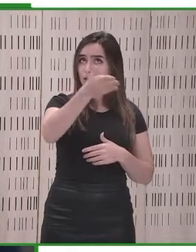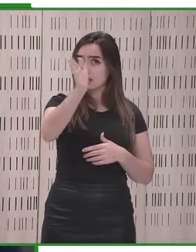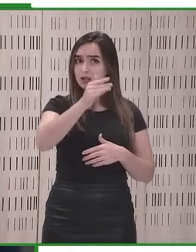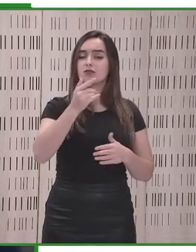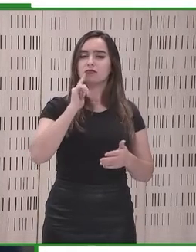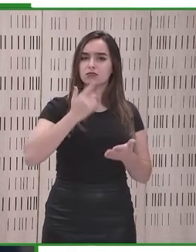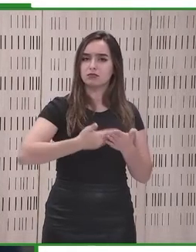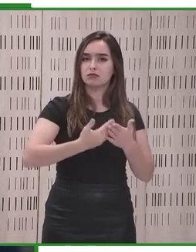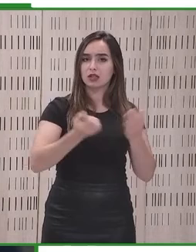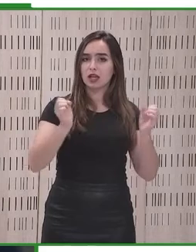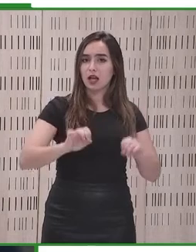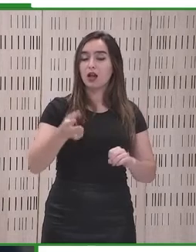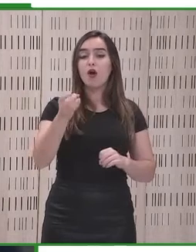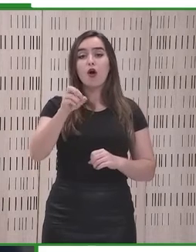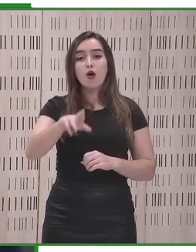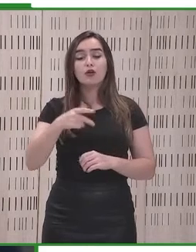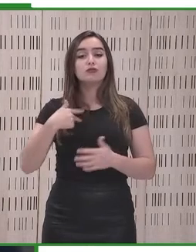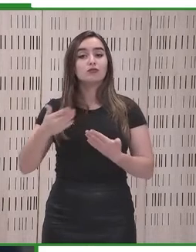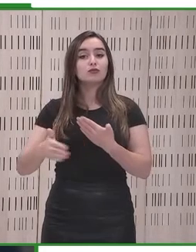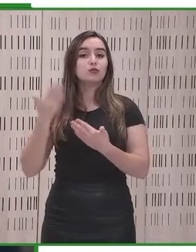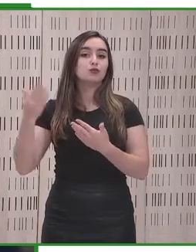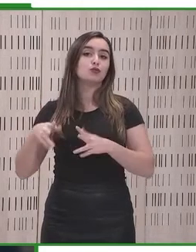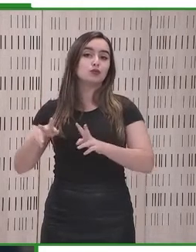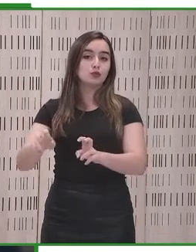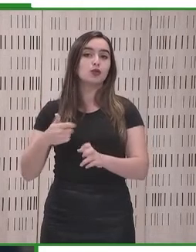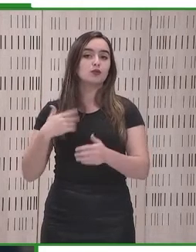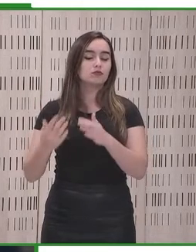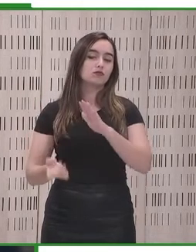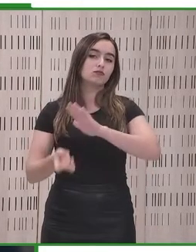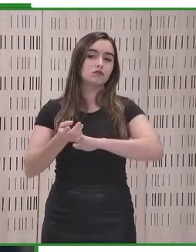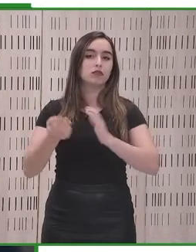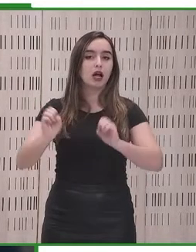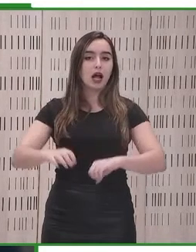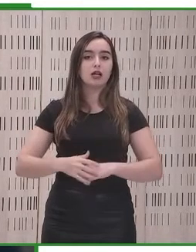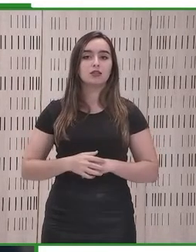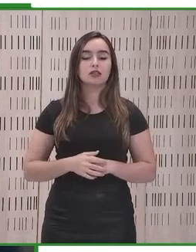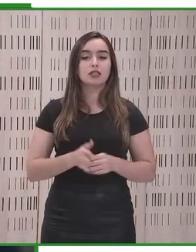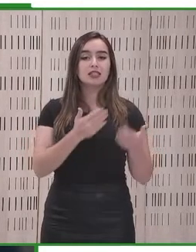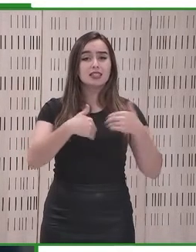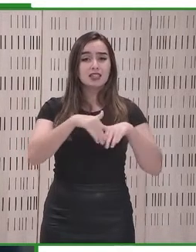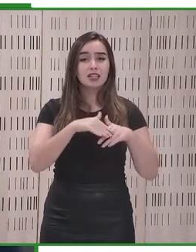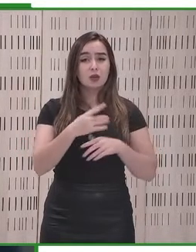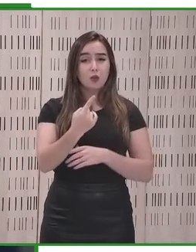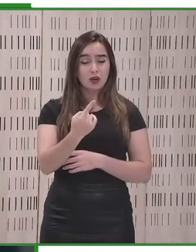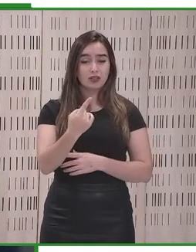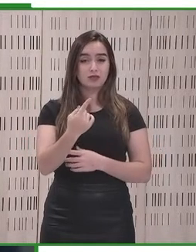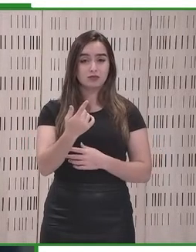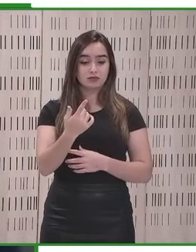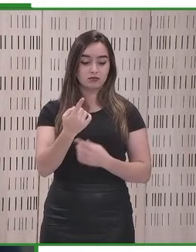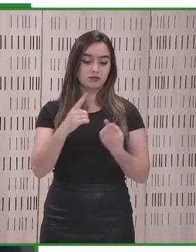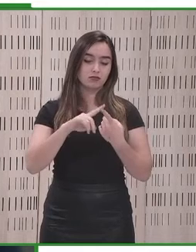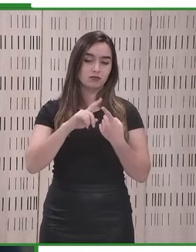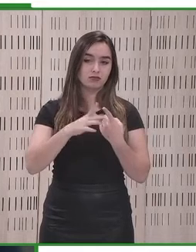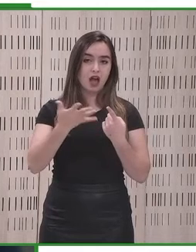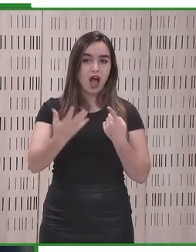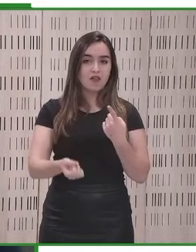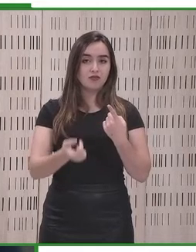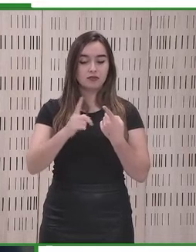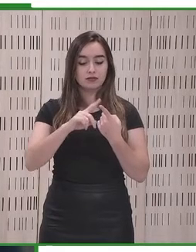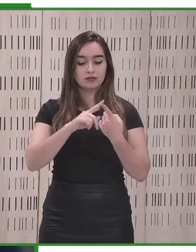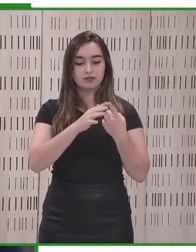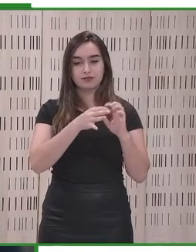aprobar ciertos estándares presentes ahora mismo en Europa, nuevos